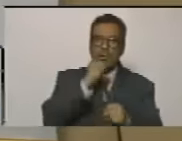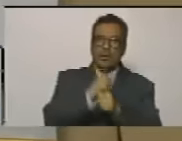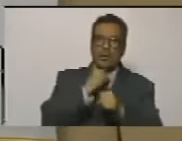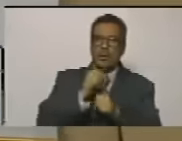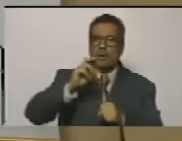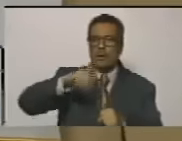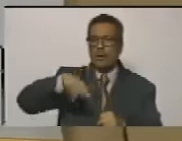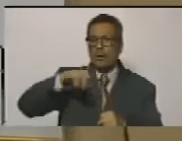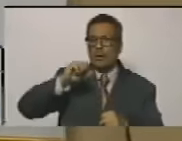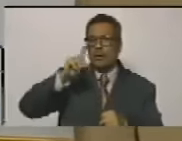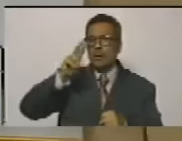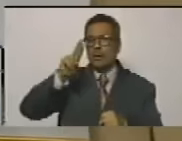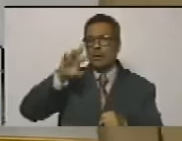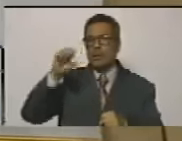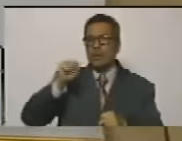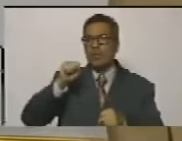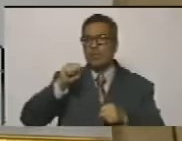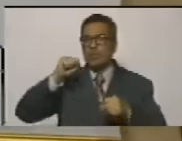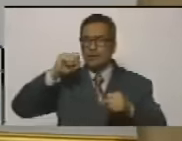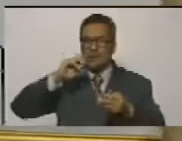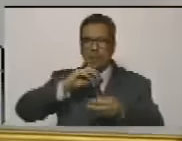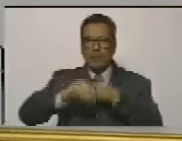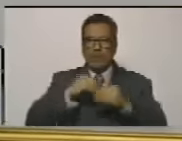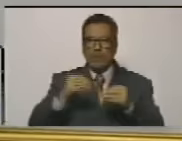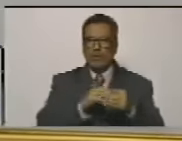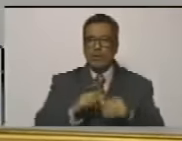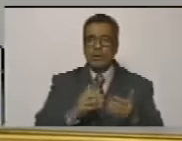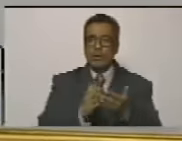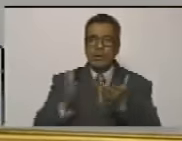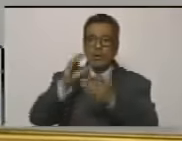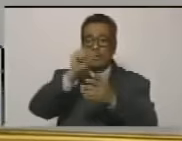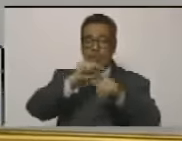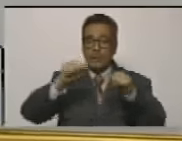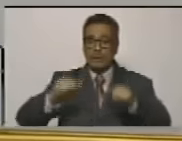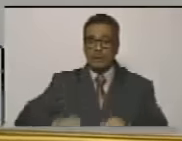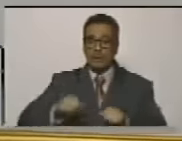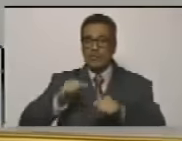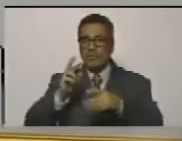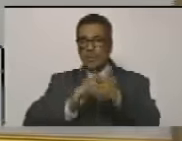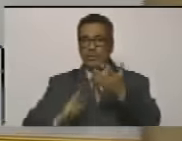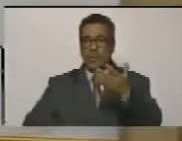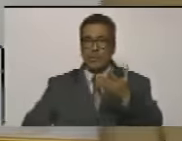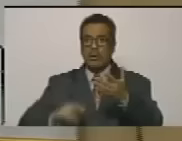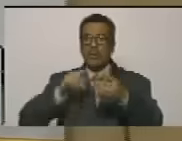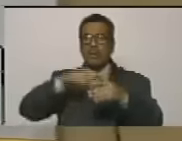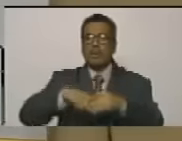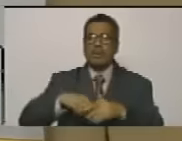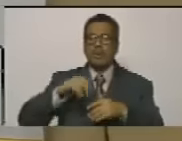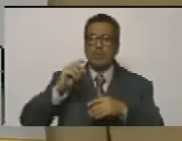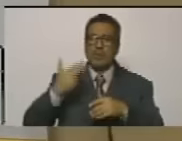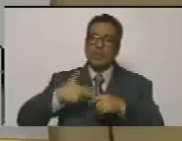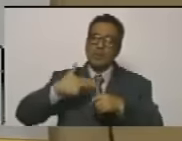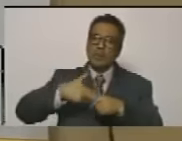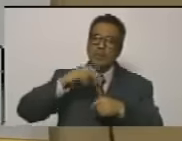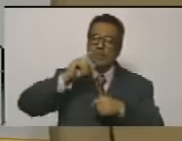PDVSA de Corpoelect para sabotear el sistema eléctrico y para sabotear el llenadero de gasolina de Yagua